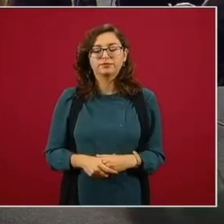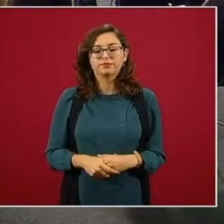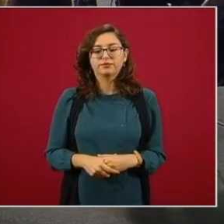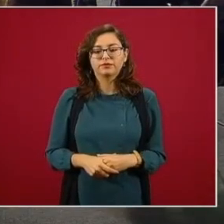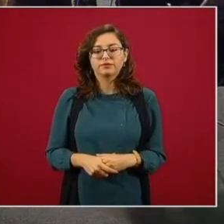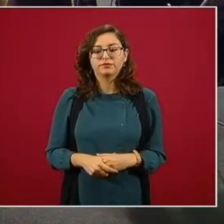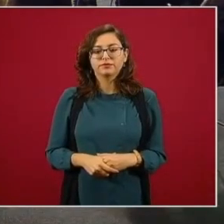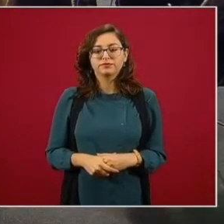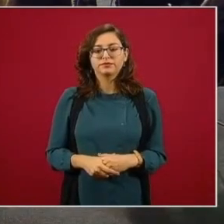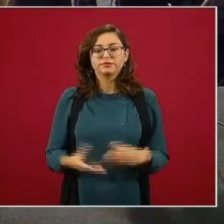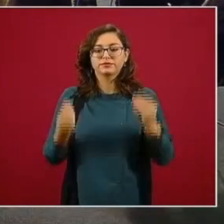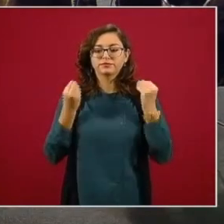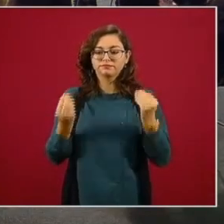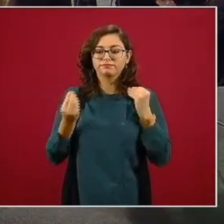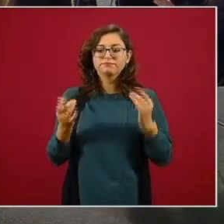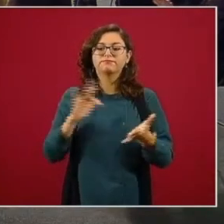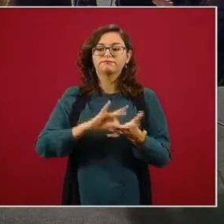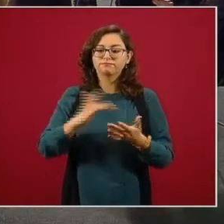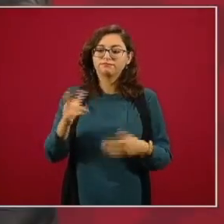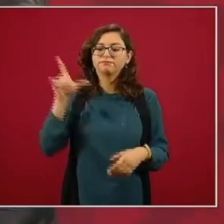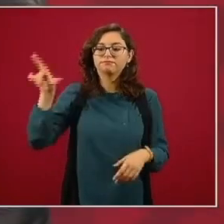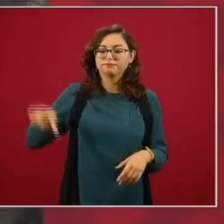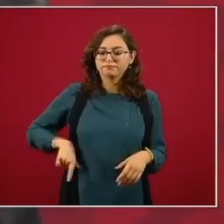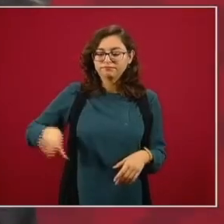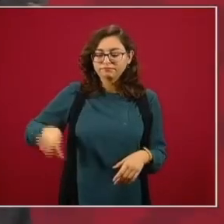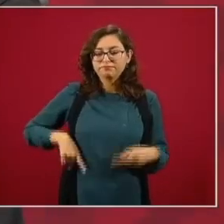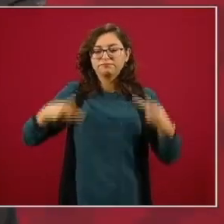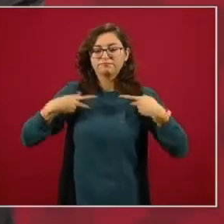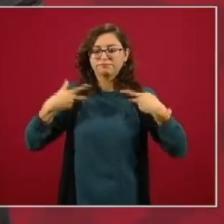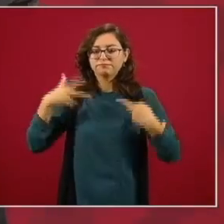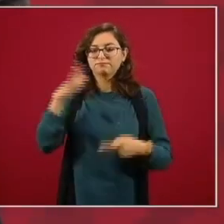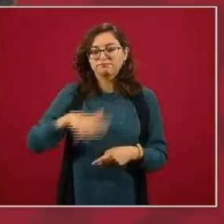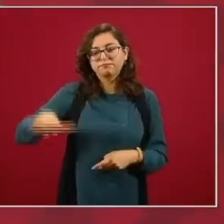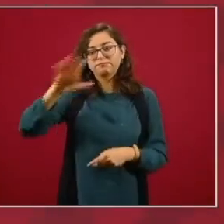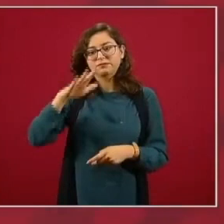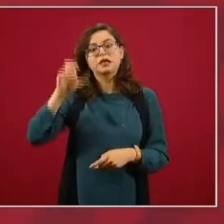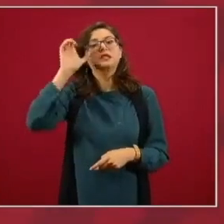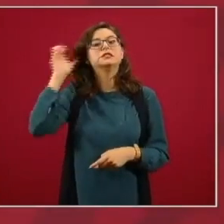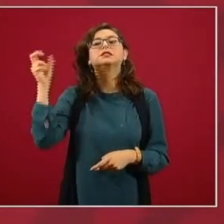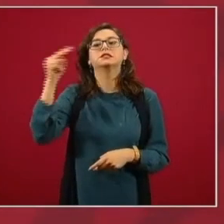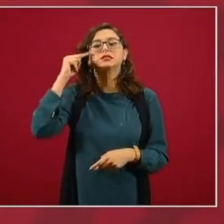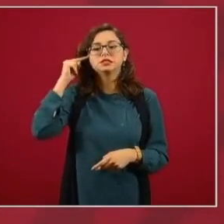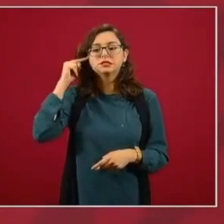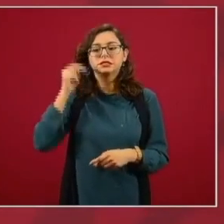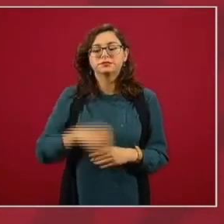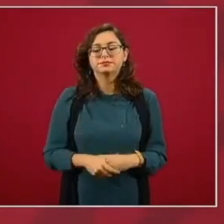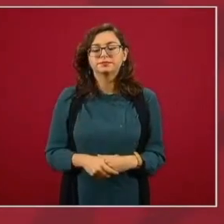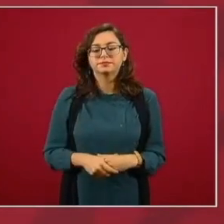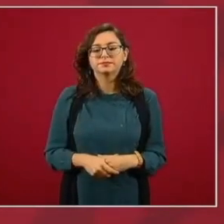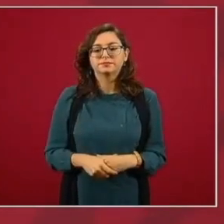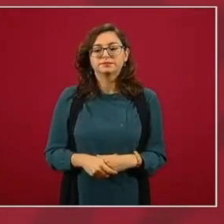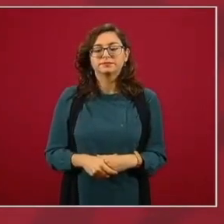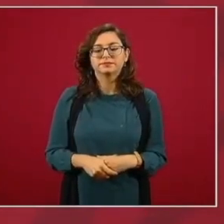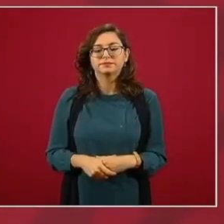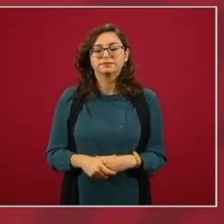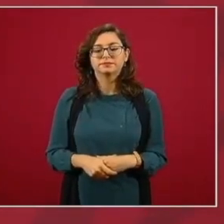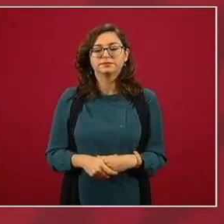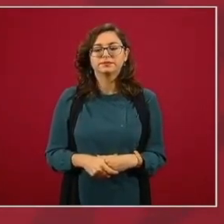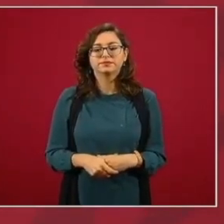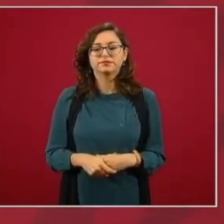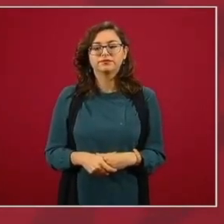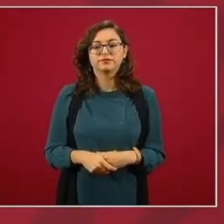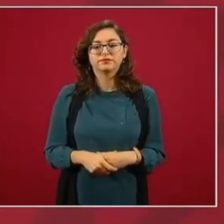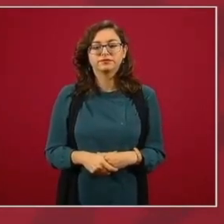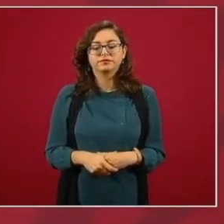y muchas gracias al gobierno y al pueblo de China y nosotros tenemos